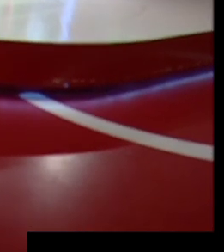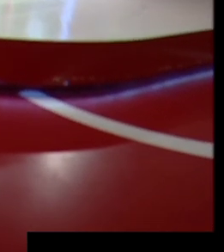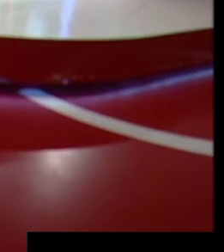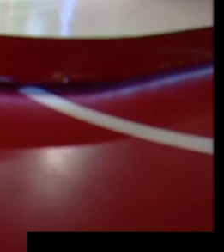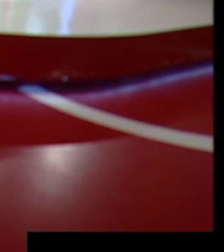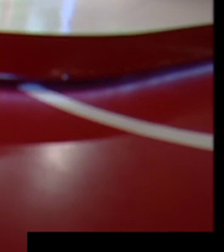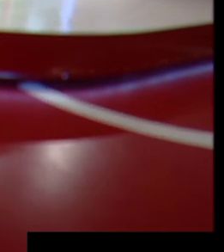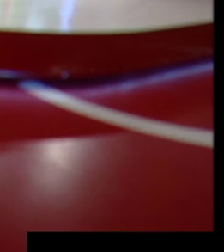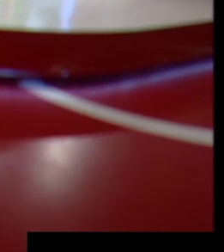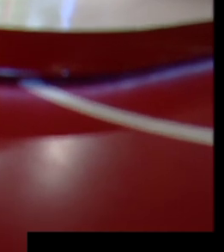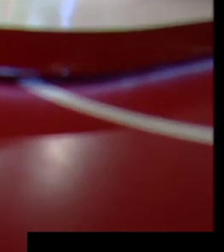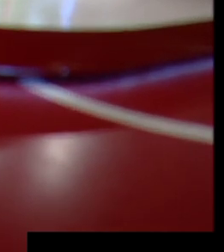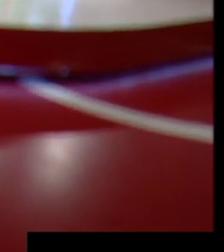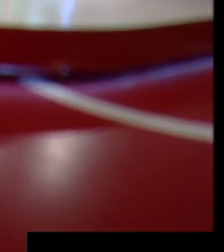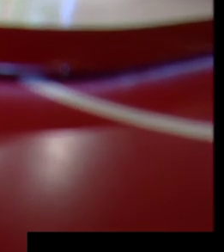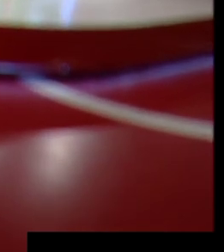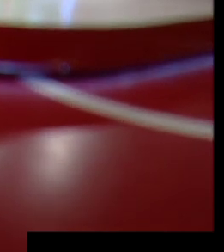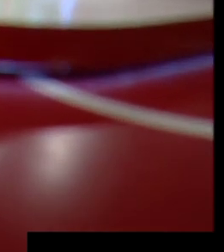Más noticias en la web.